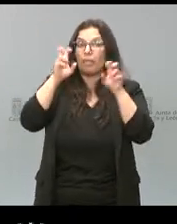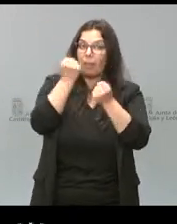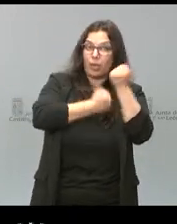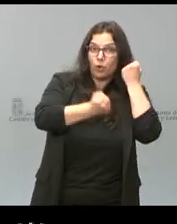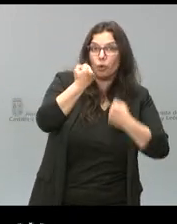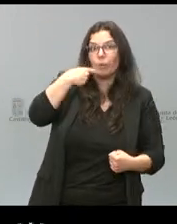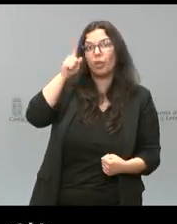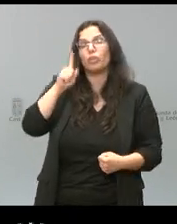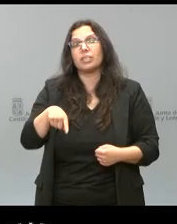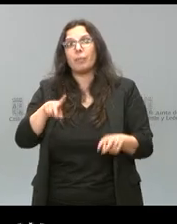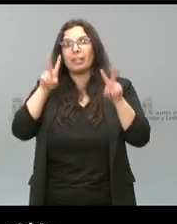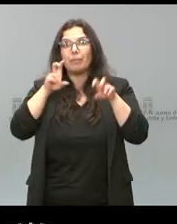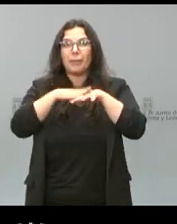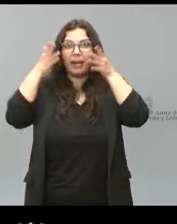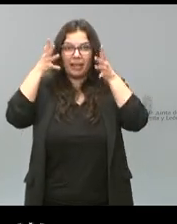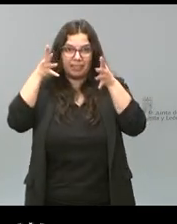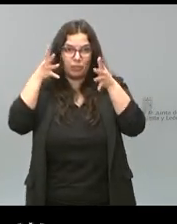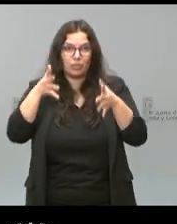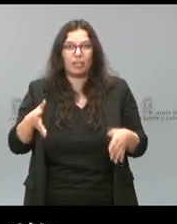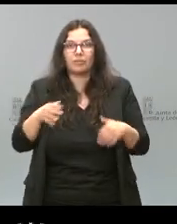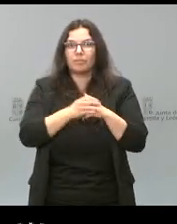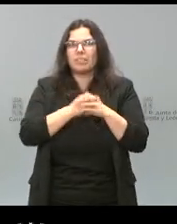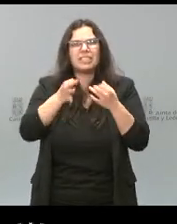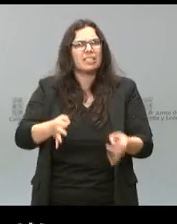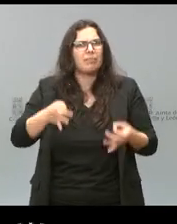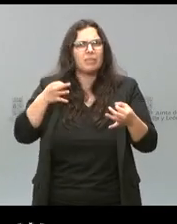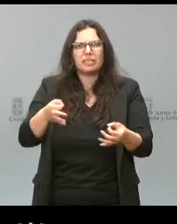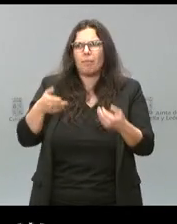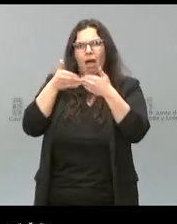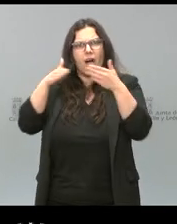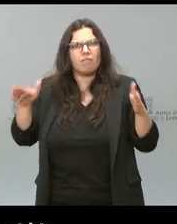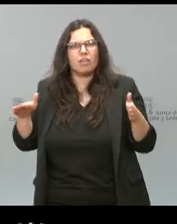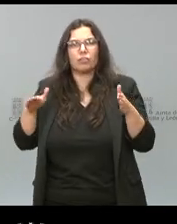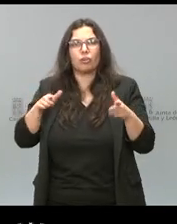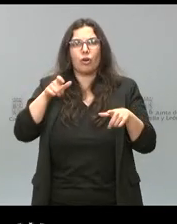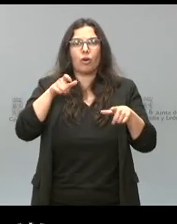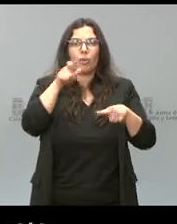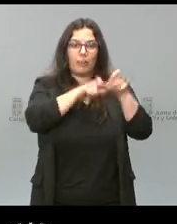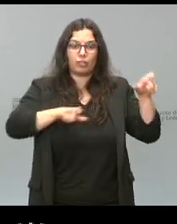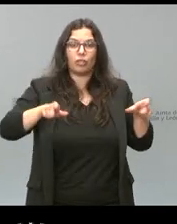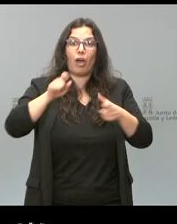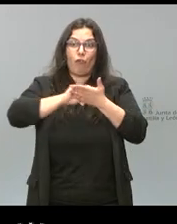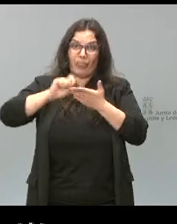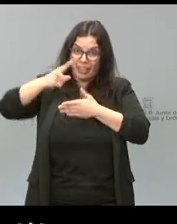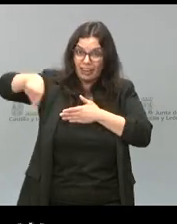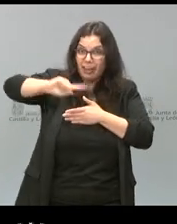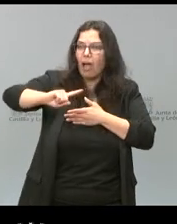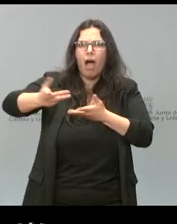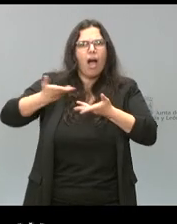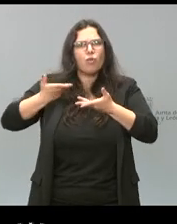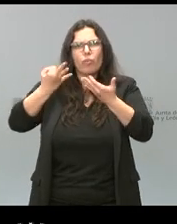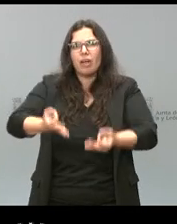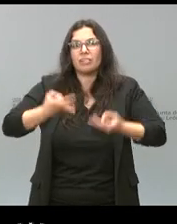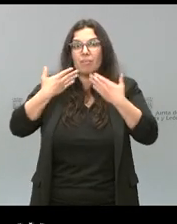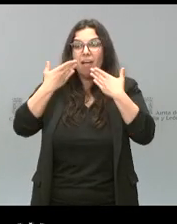como con el tema de asesoramiento. Siempre nos han abierto las puertas. La gente de la oficina nos ha ayudado en todo momento y gracias a